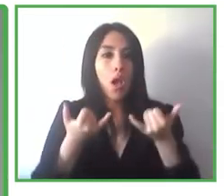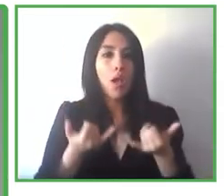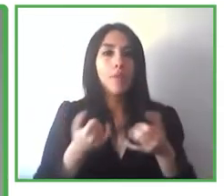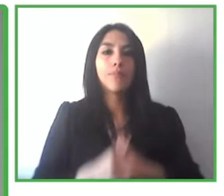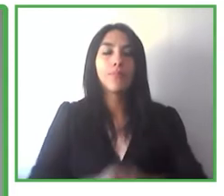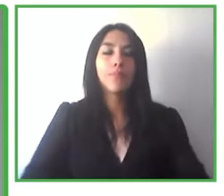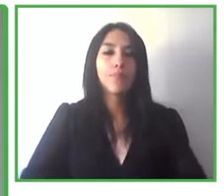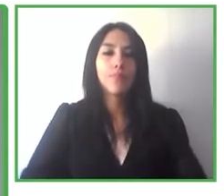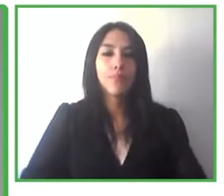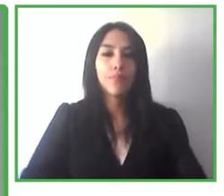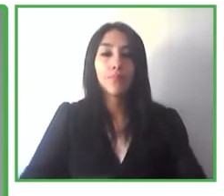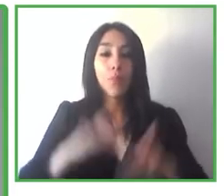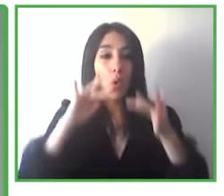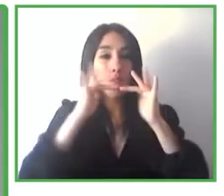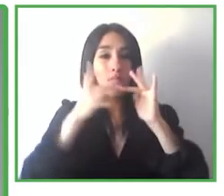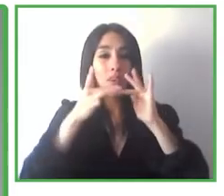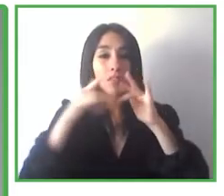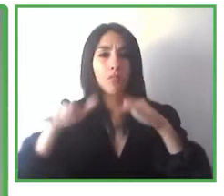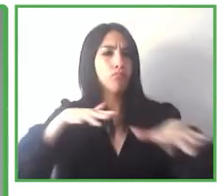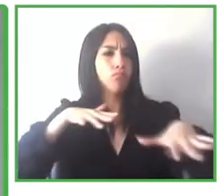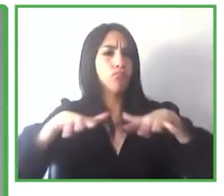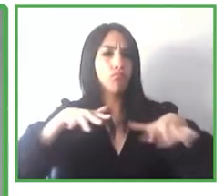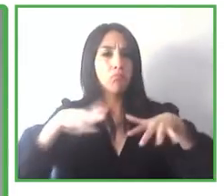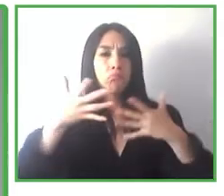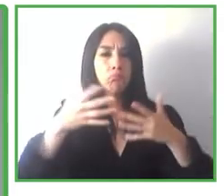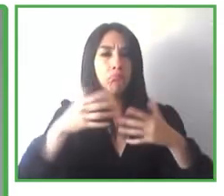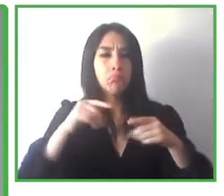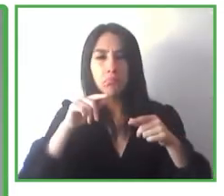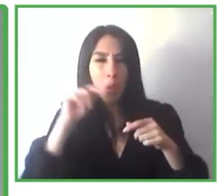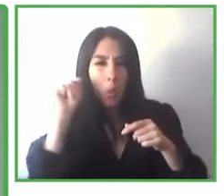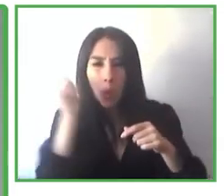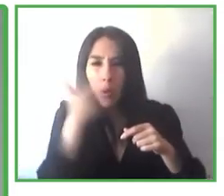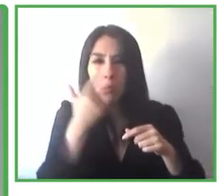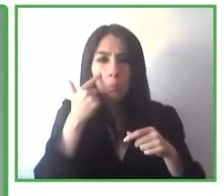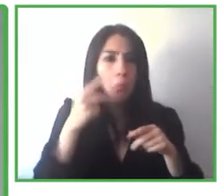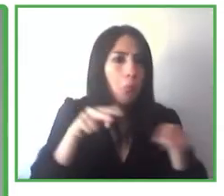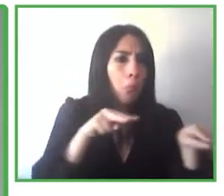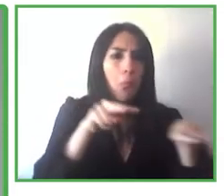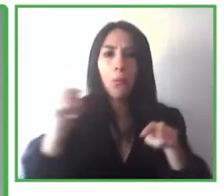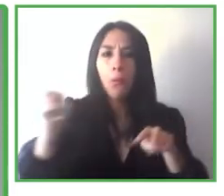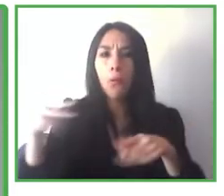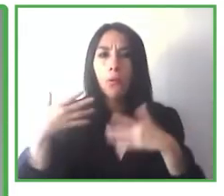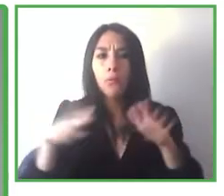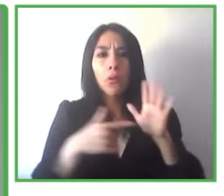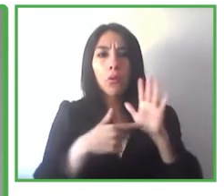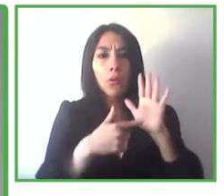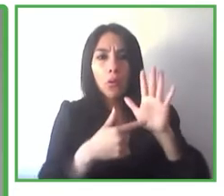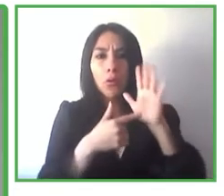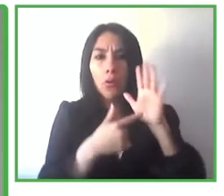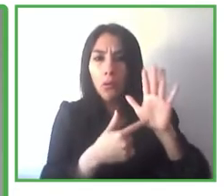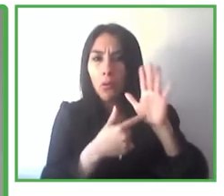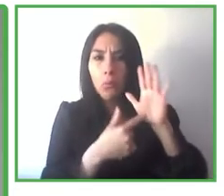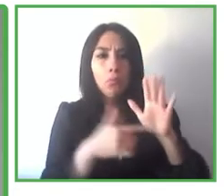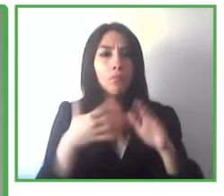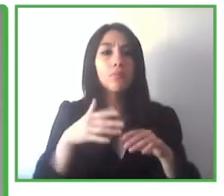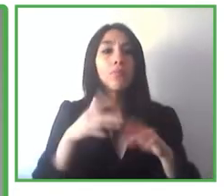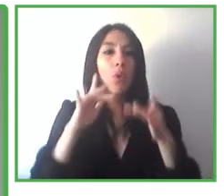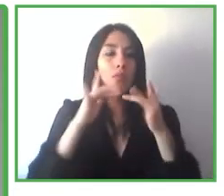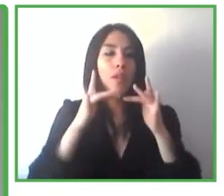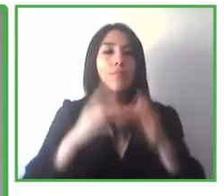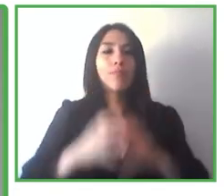o sea, perdón, la web de las cosas, Internet de las cosas, dispositivos conectados, y pasamos a la web también de las cosas,